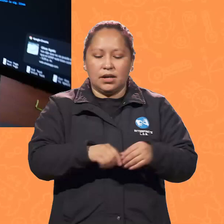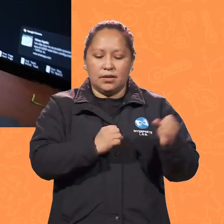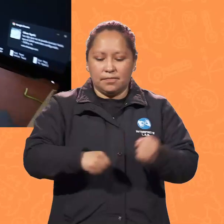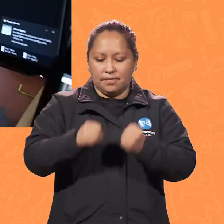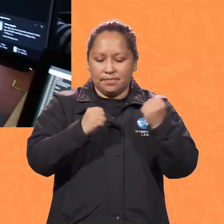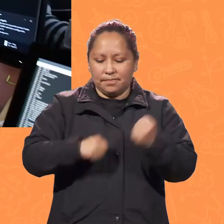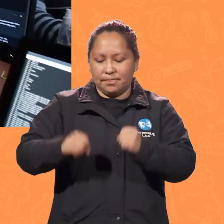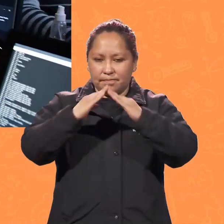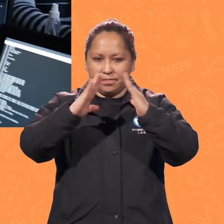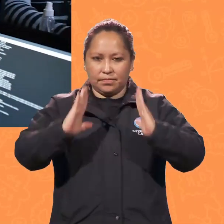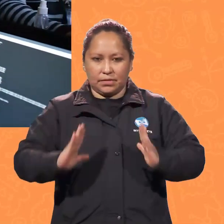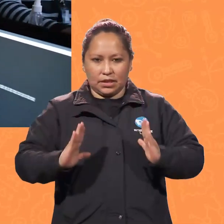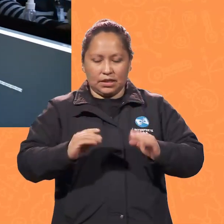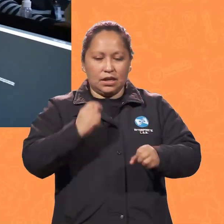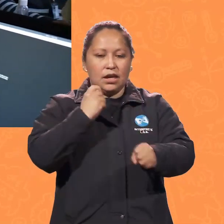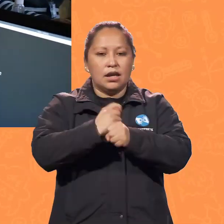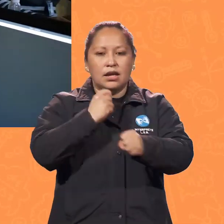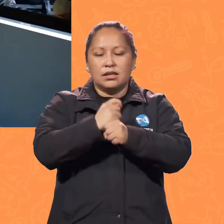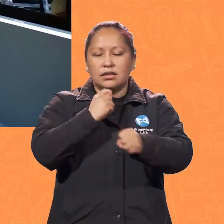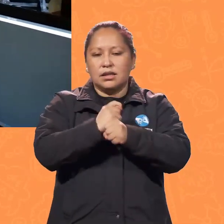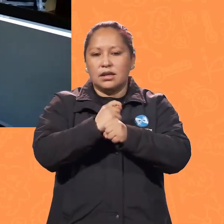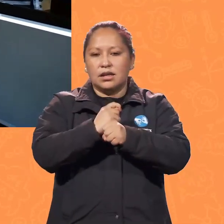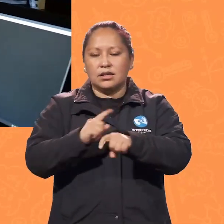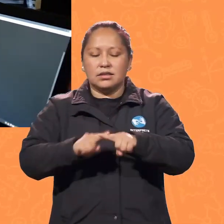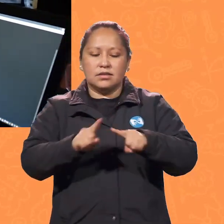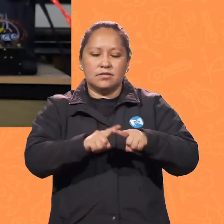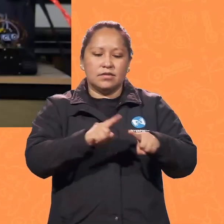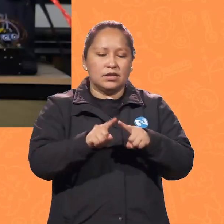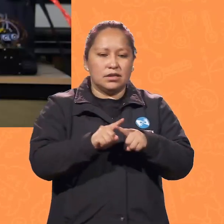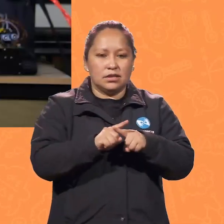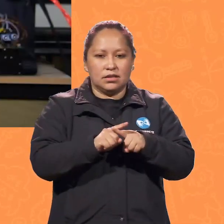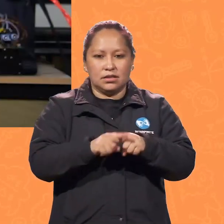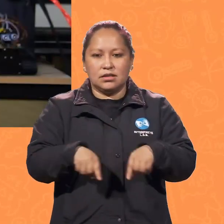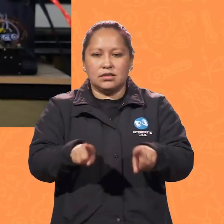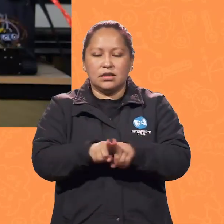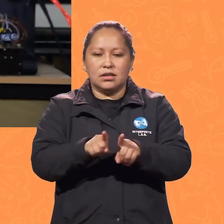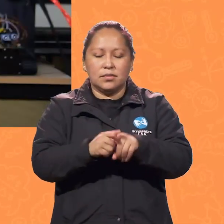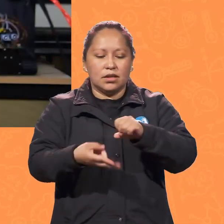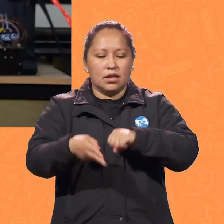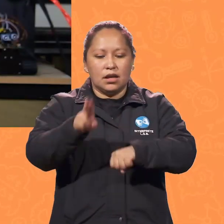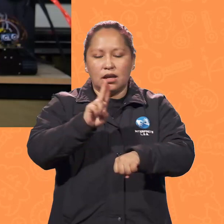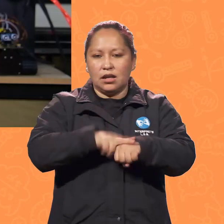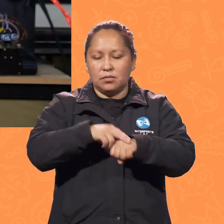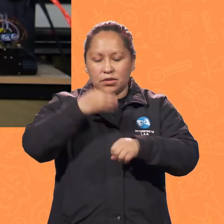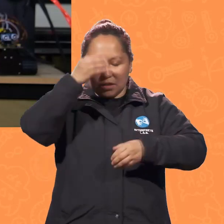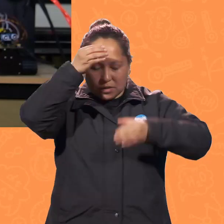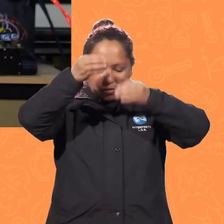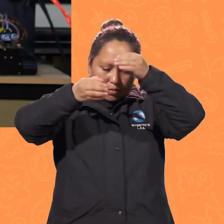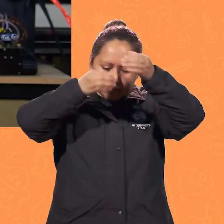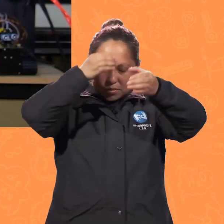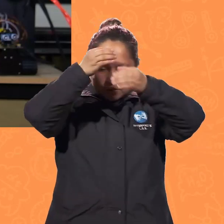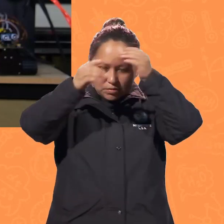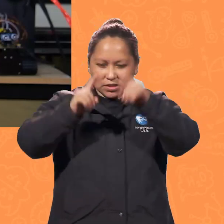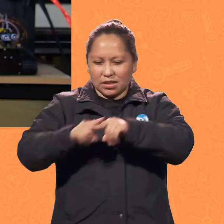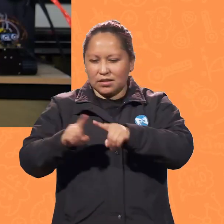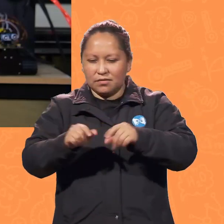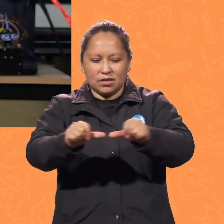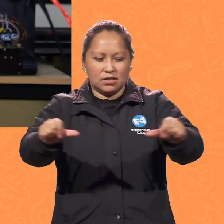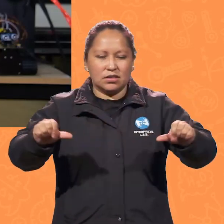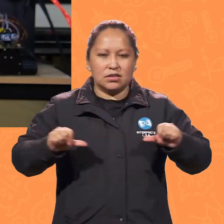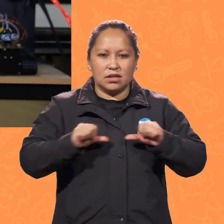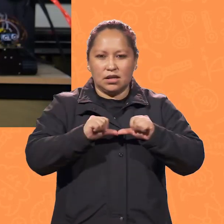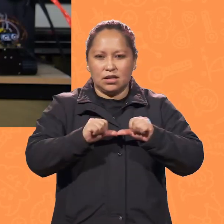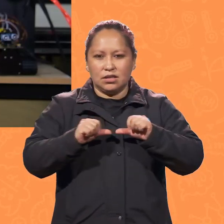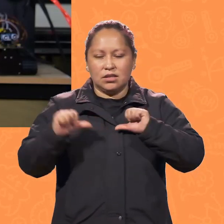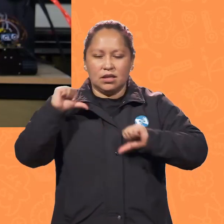tareas muy especializadas, como cirugías de alto riesgo. Además, al incorporar conocimientos y habilidades de diferentes áreas de la ciencia y